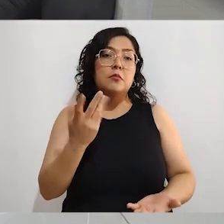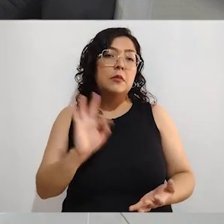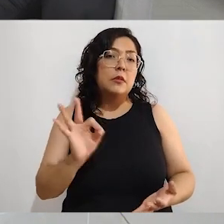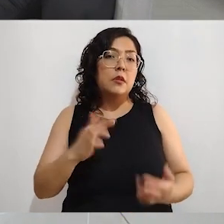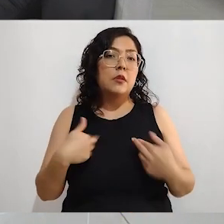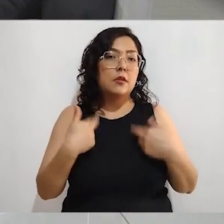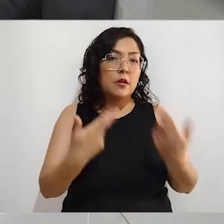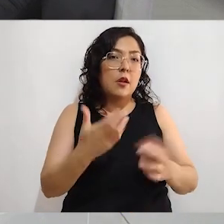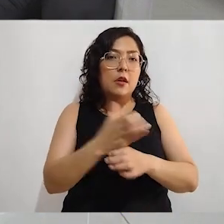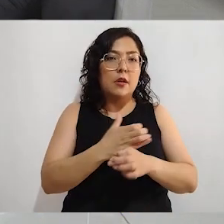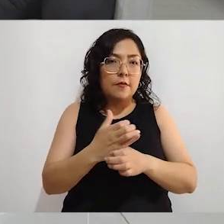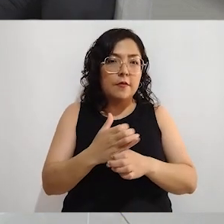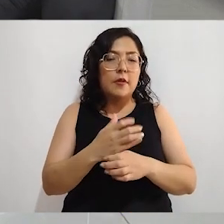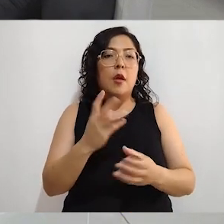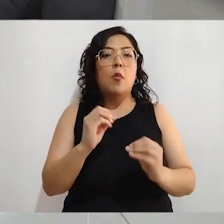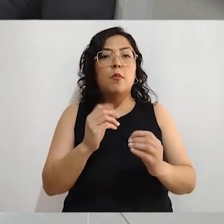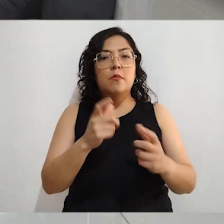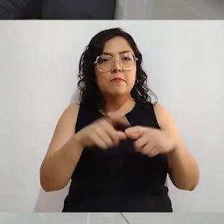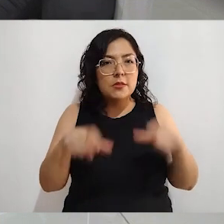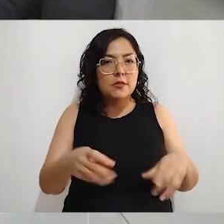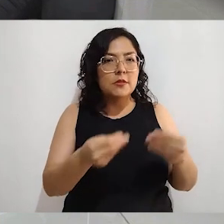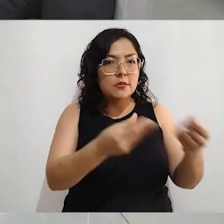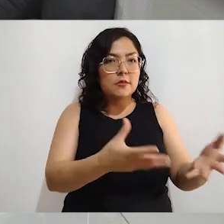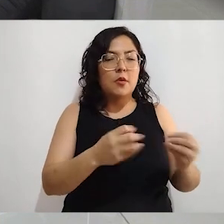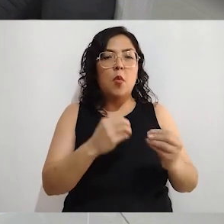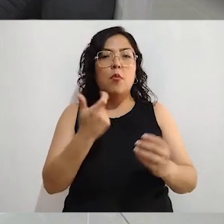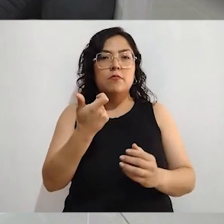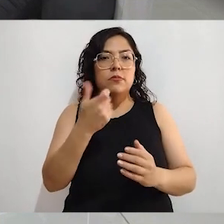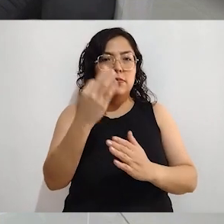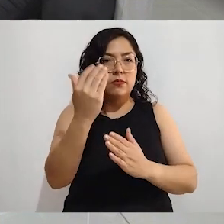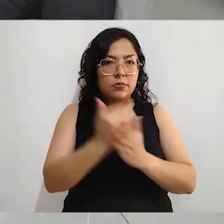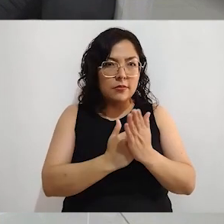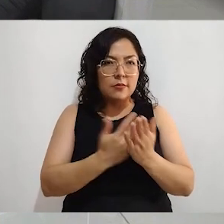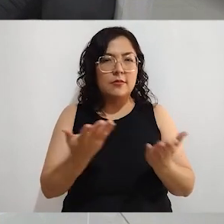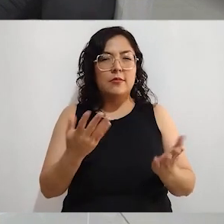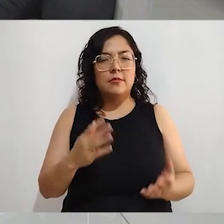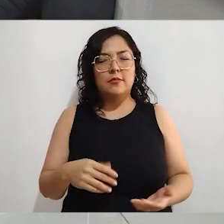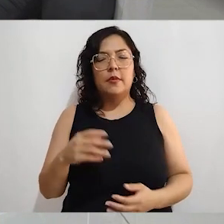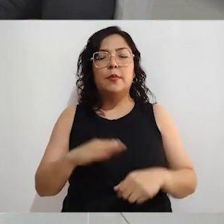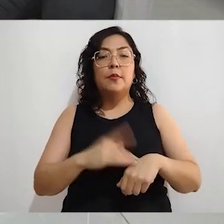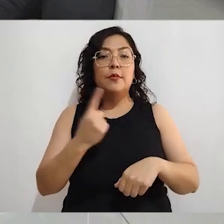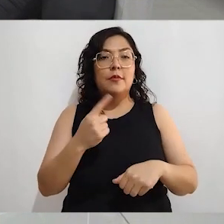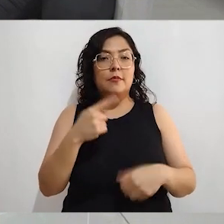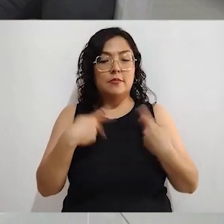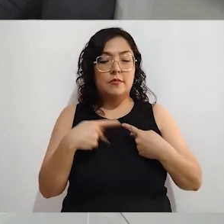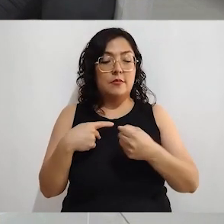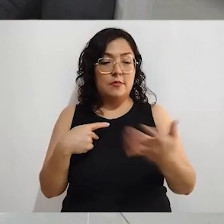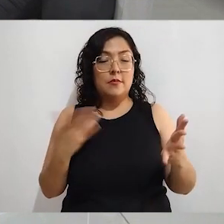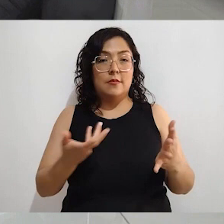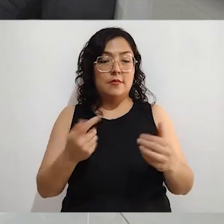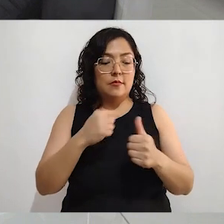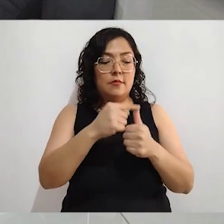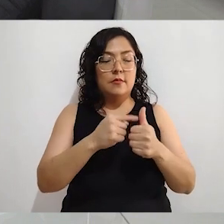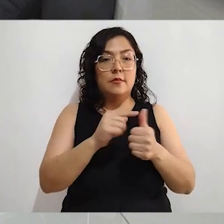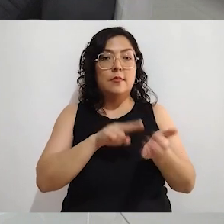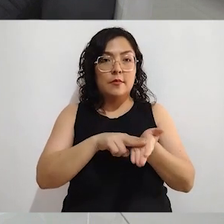café, algo para las personas que van a votar y posteriormente enseñen ahí su huella y entintada. Entonces, tenemos una amplia